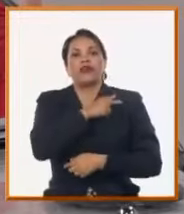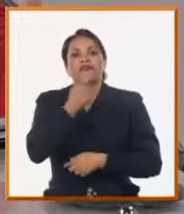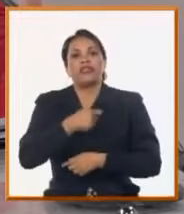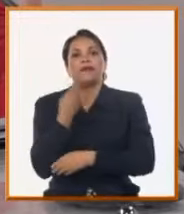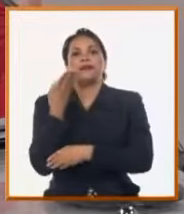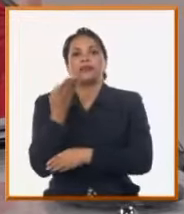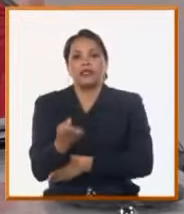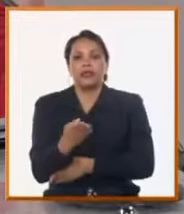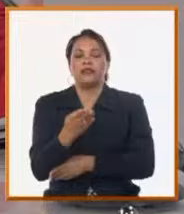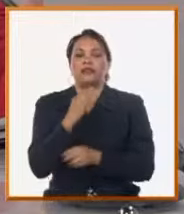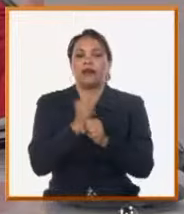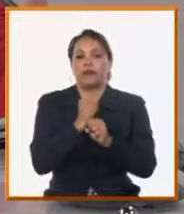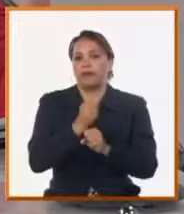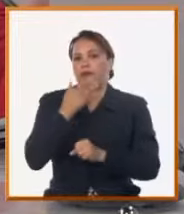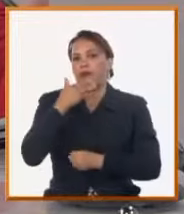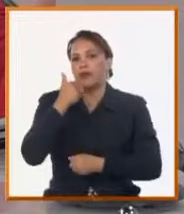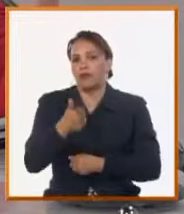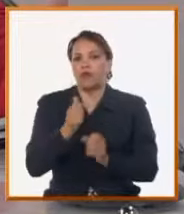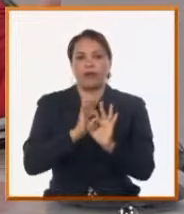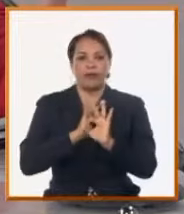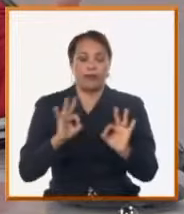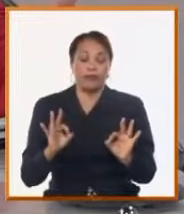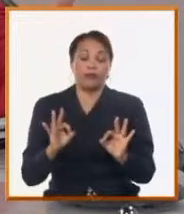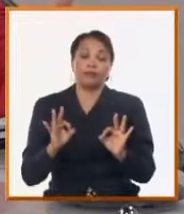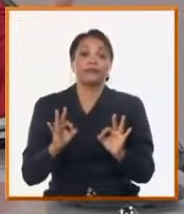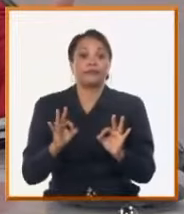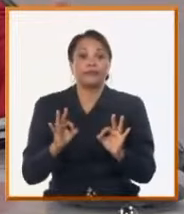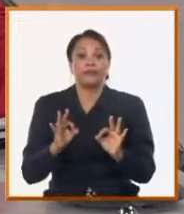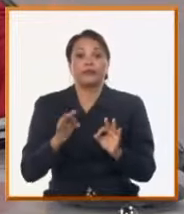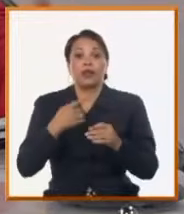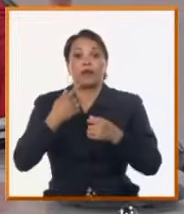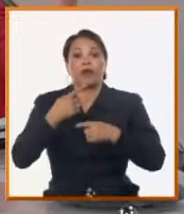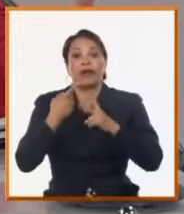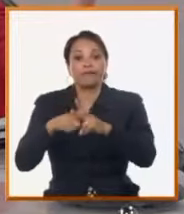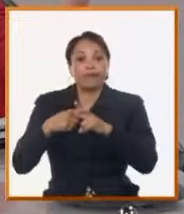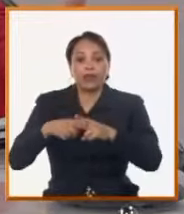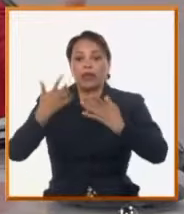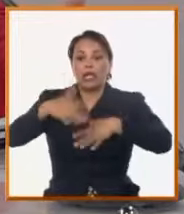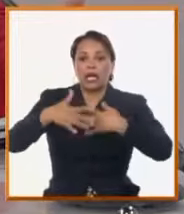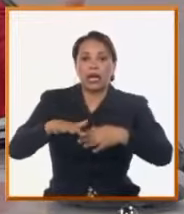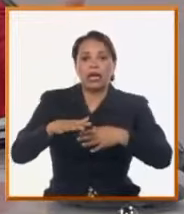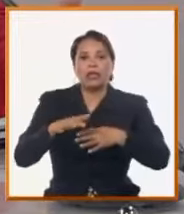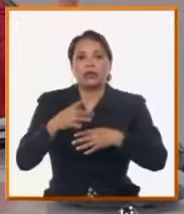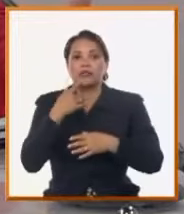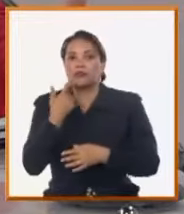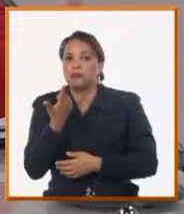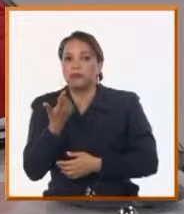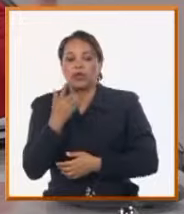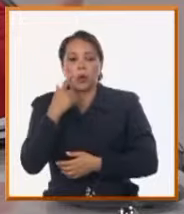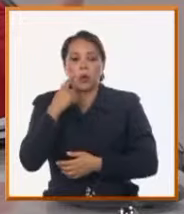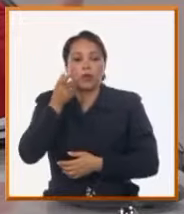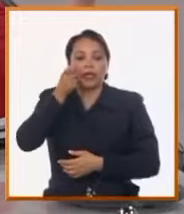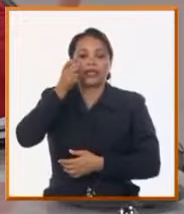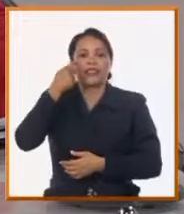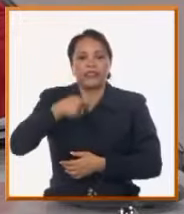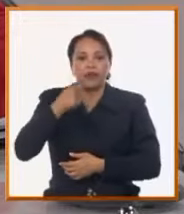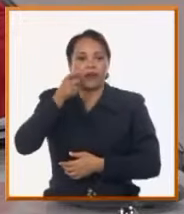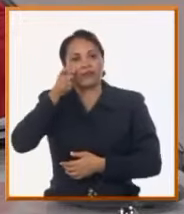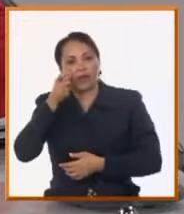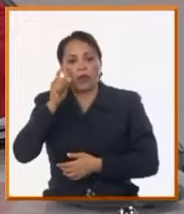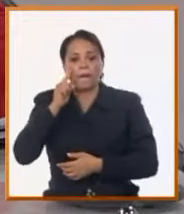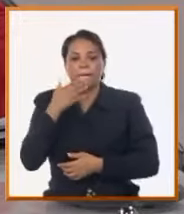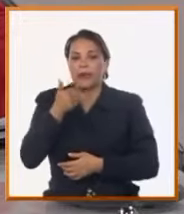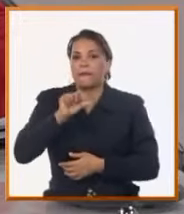de cada uno de los trabajos. siempre hay cosas y reservas, como se mencionaba anteriormente, que se pueden utilizar, y por supuesto